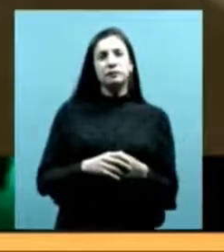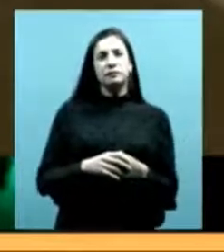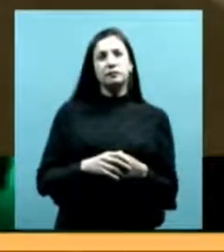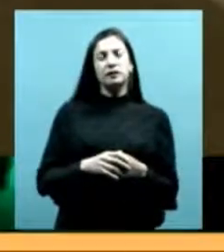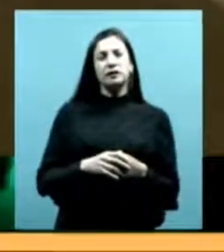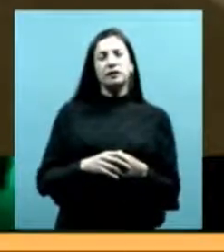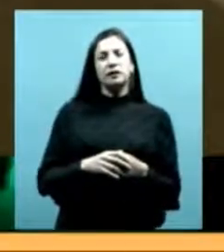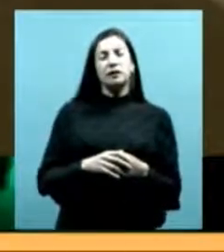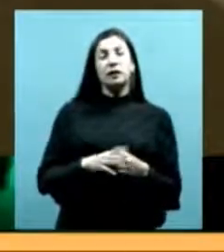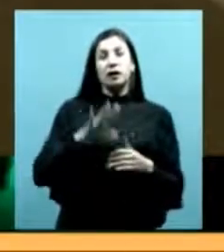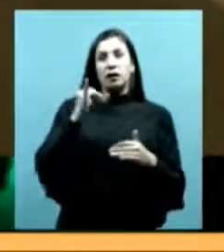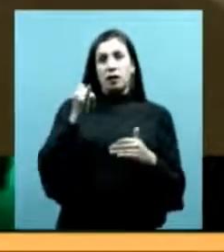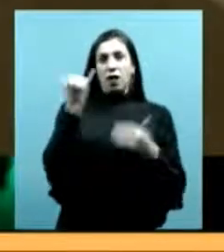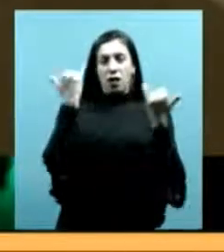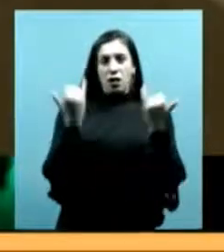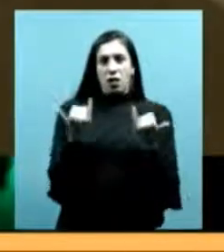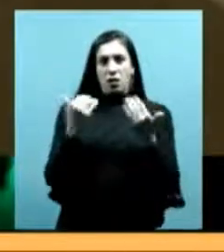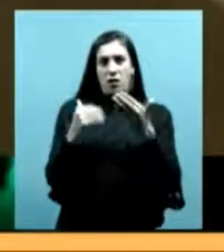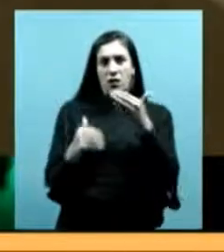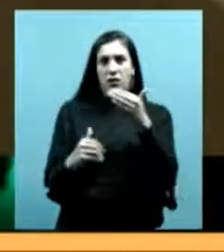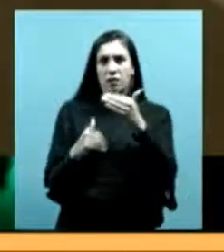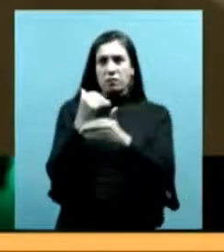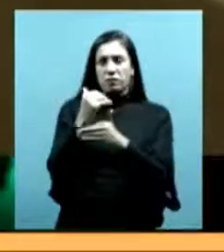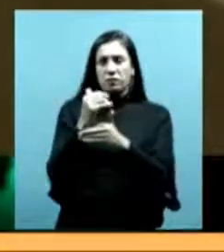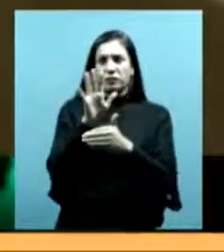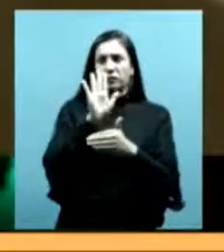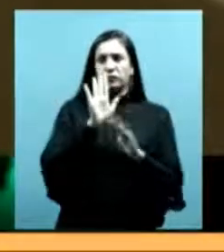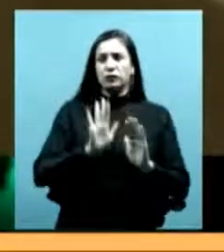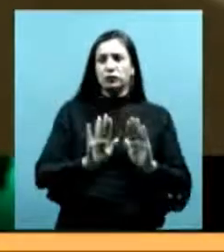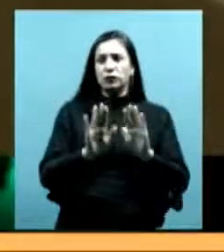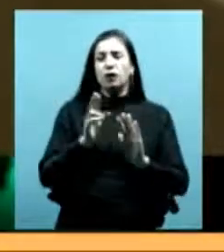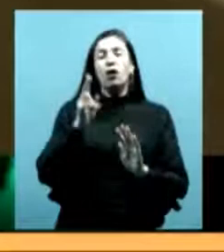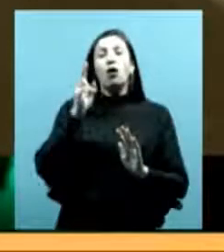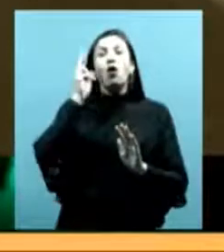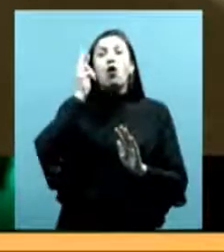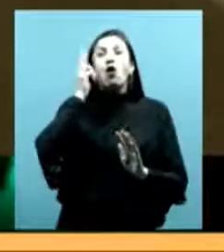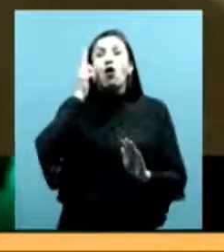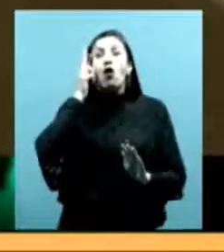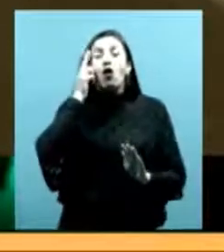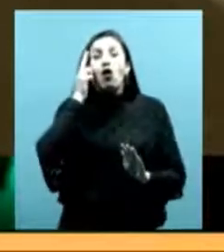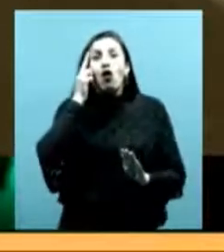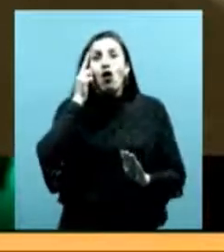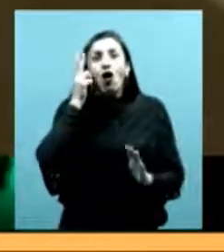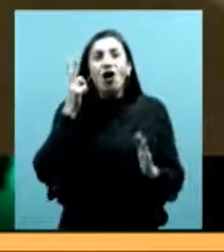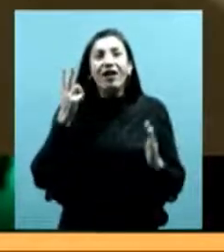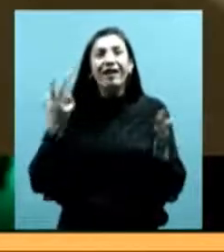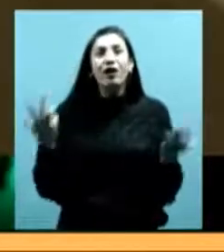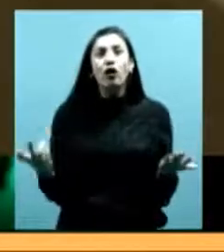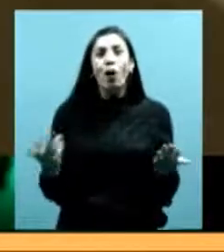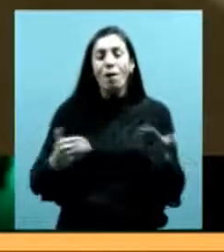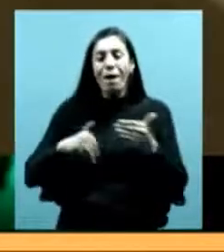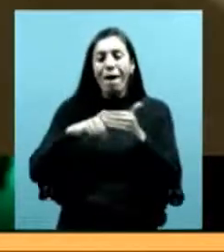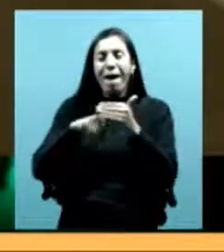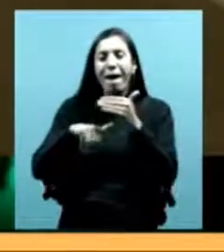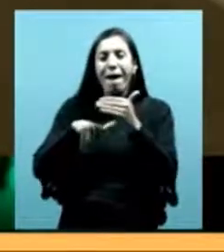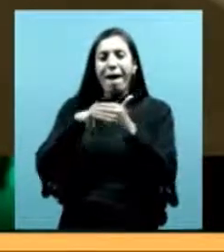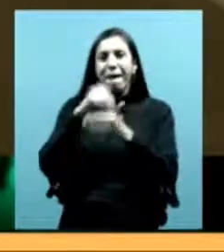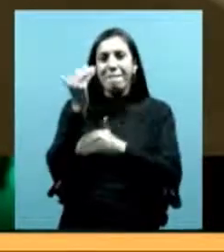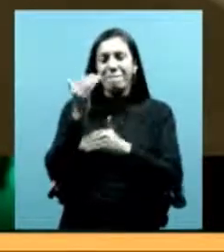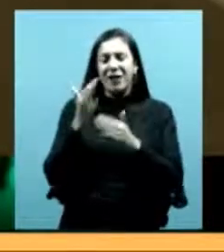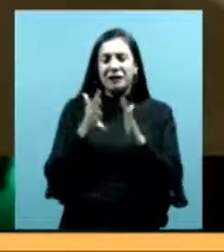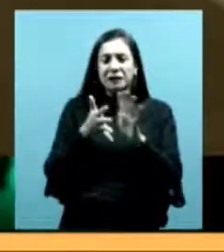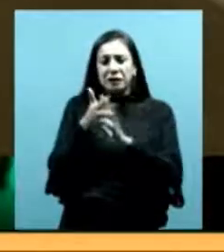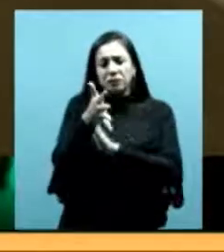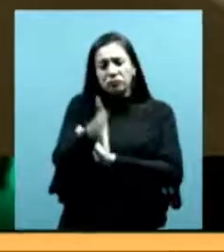Voy a empezar por la lógica más hegemónica, la lógica dominante, y finalmente la que se espera